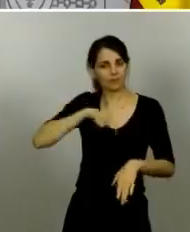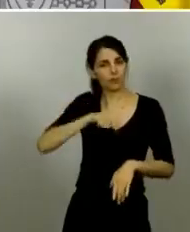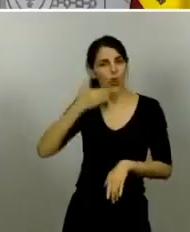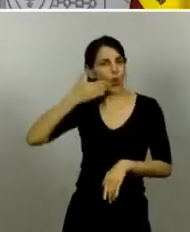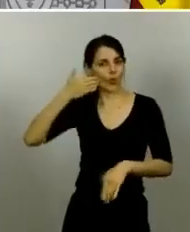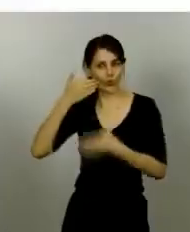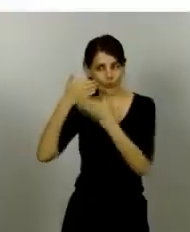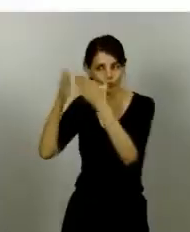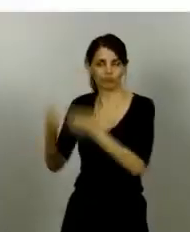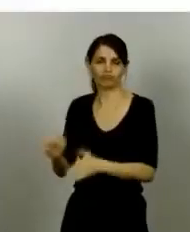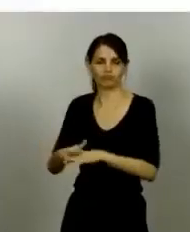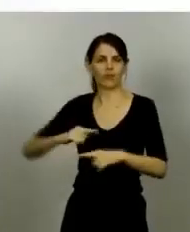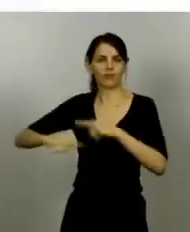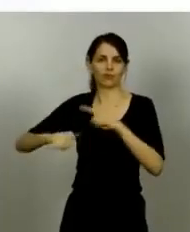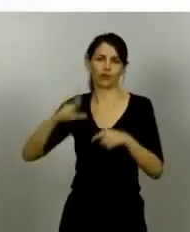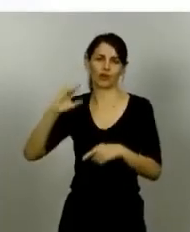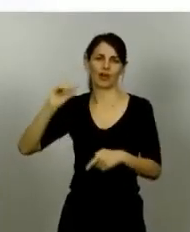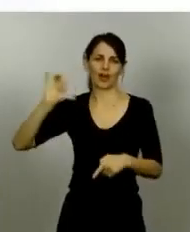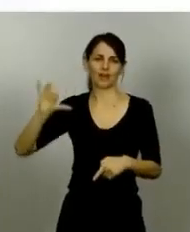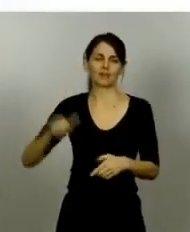pregunta ahora a eldiario.es